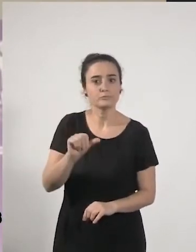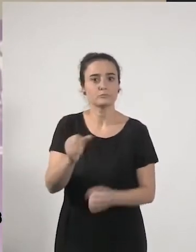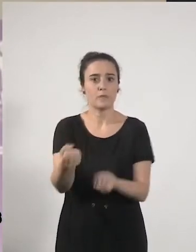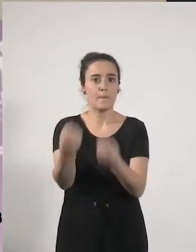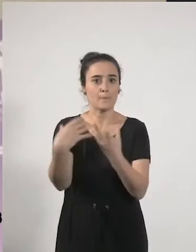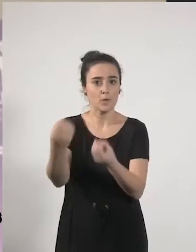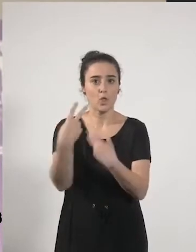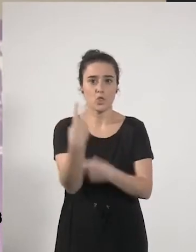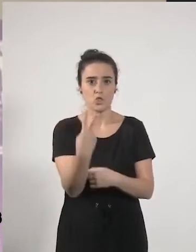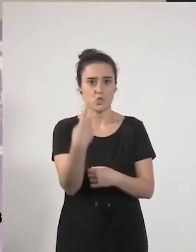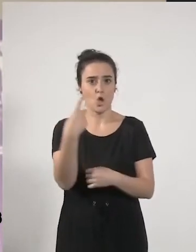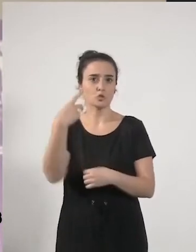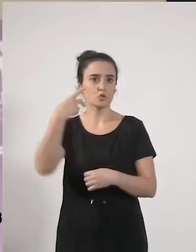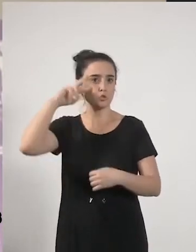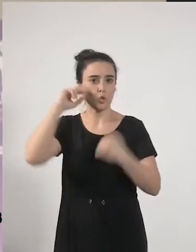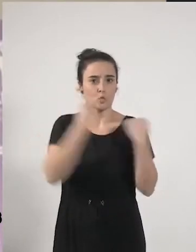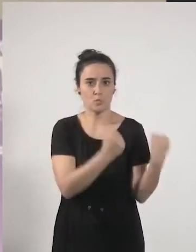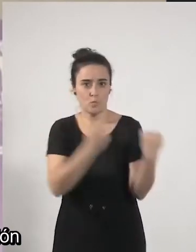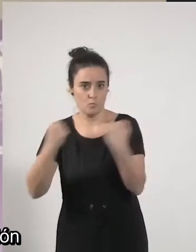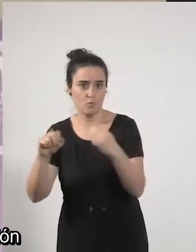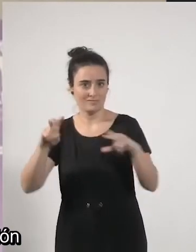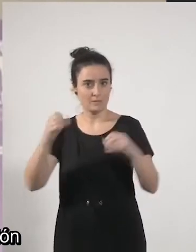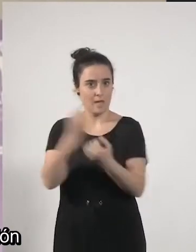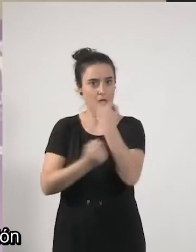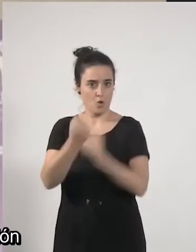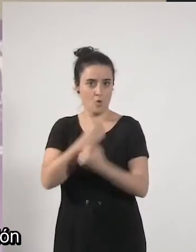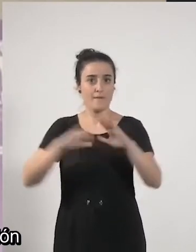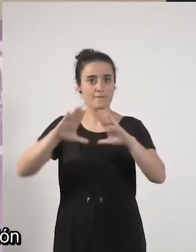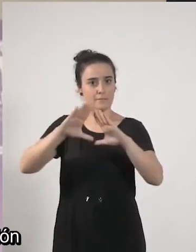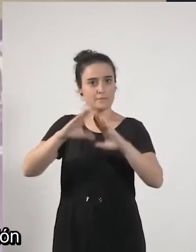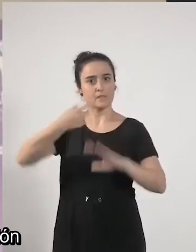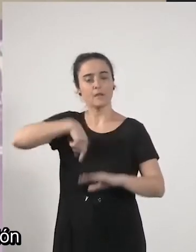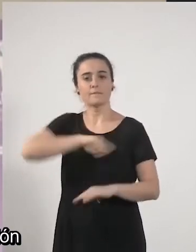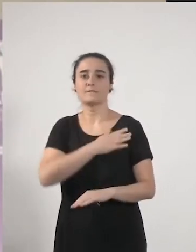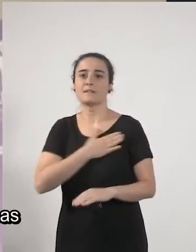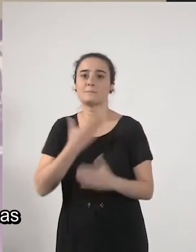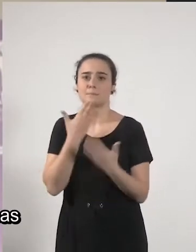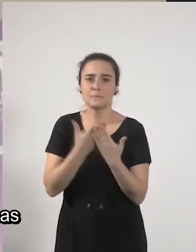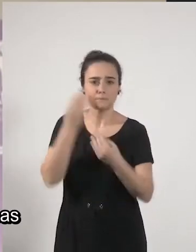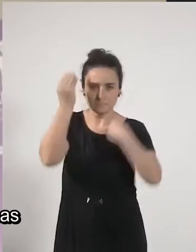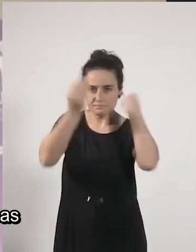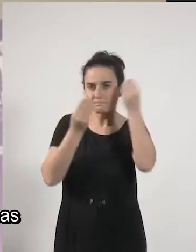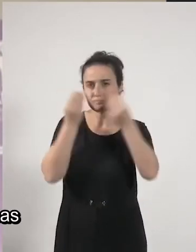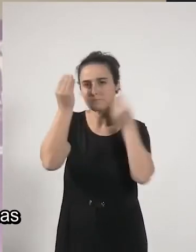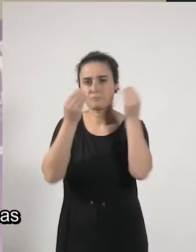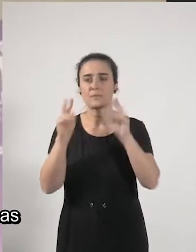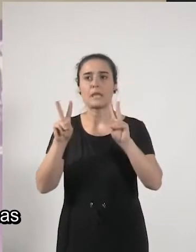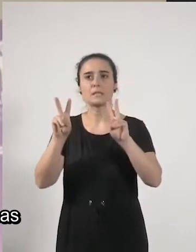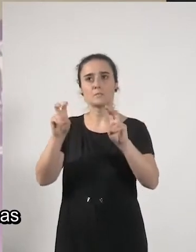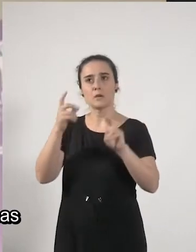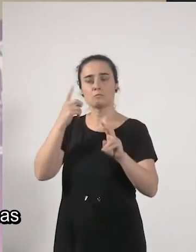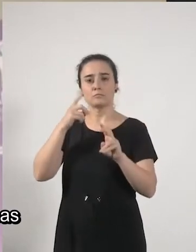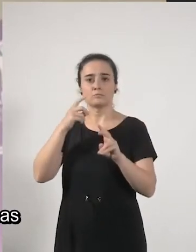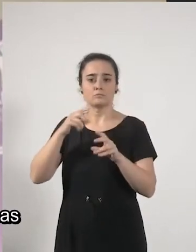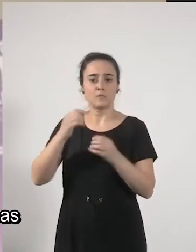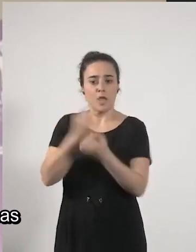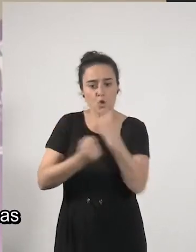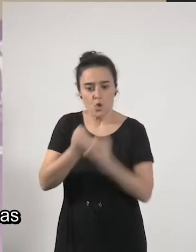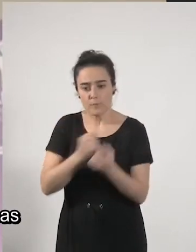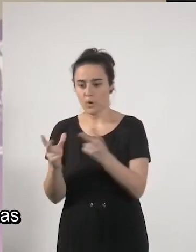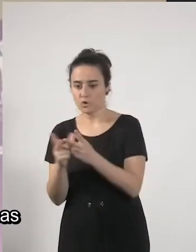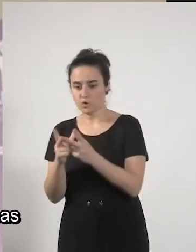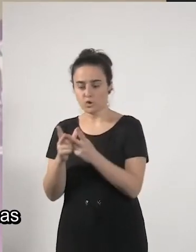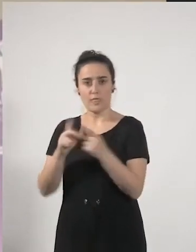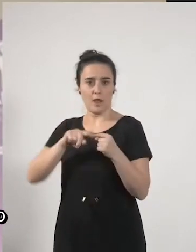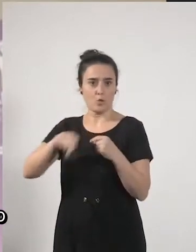dos grandes expertas en economía feminista a las que vamos a pedir una reflexión sobre las consecuencias económicas y sociales de la